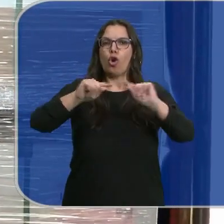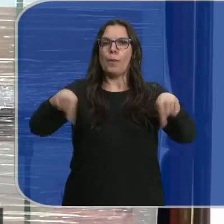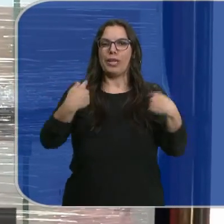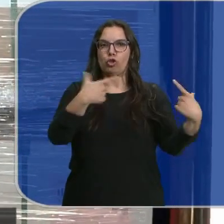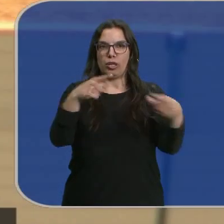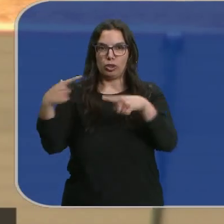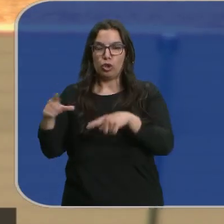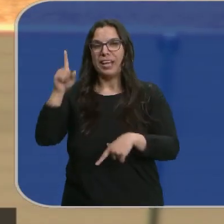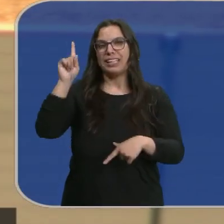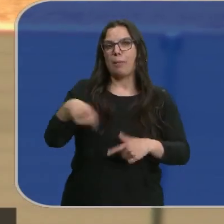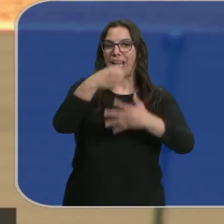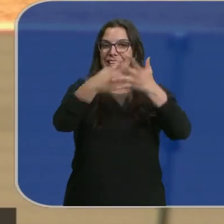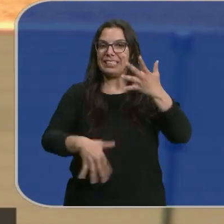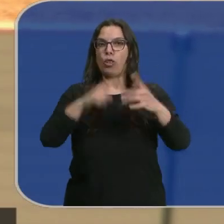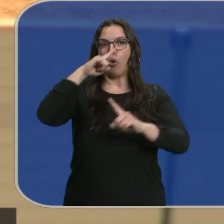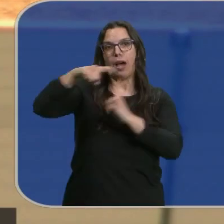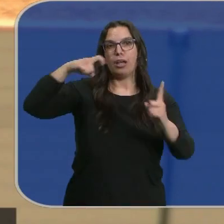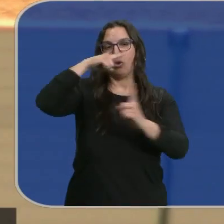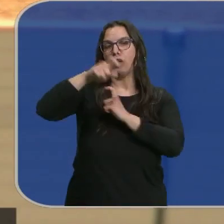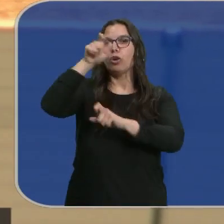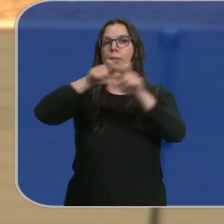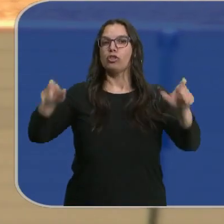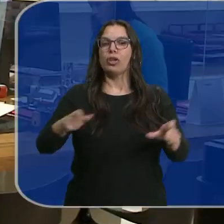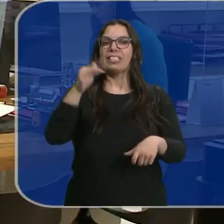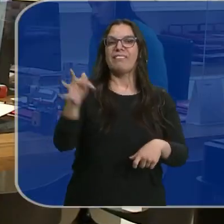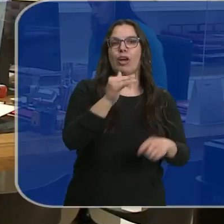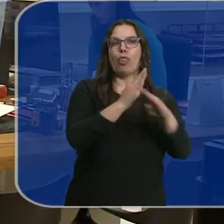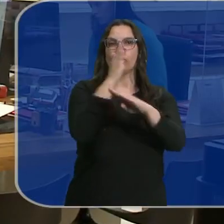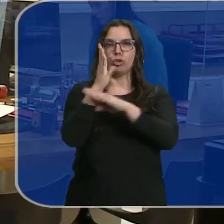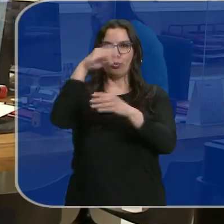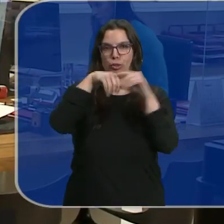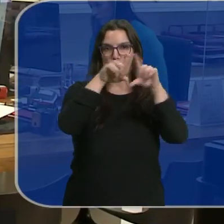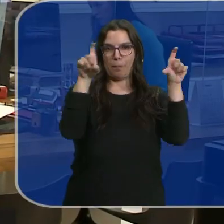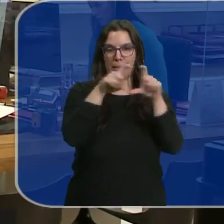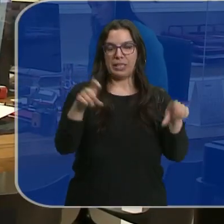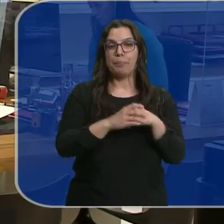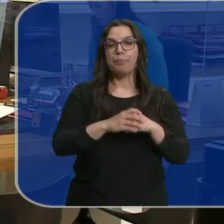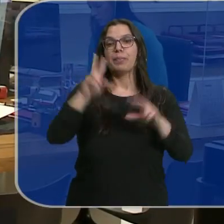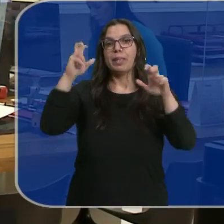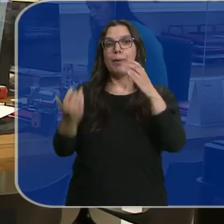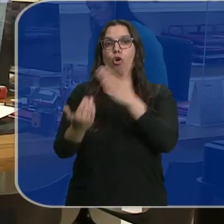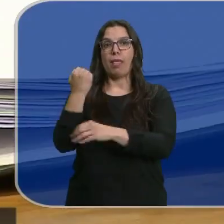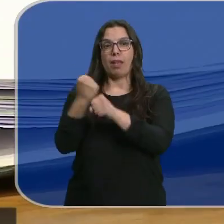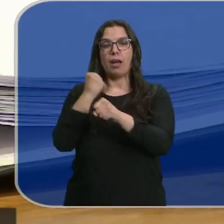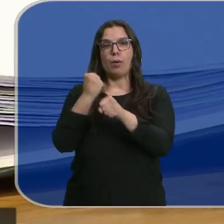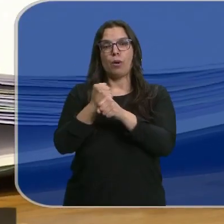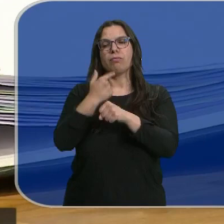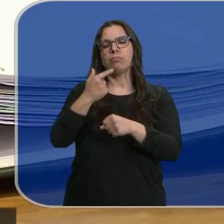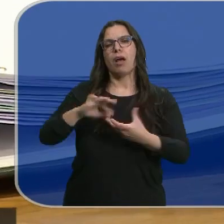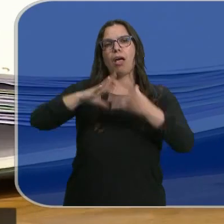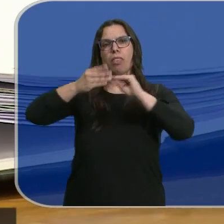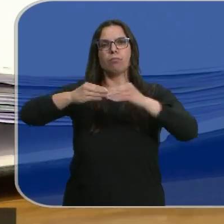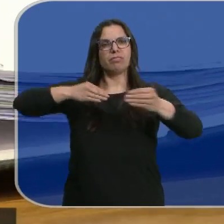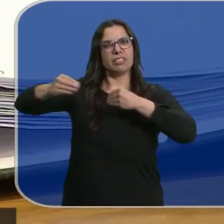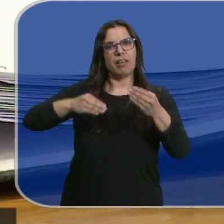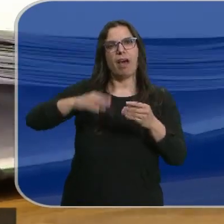y se creará un censo anual de personal fijo discontinuo en las empresas. En cuanto a la jornada laboral, se insta a adoptar fórmulas